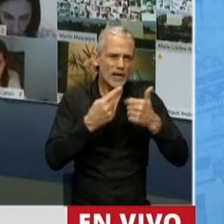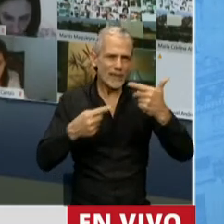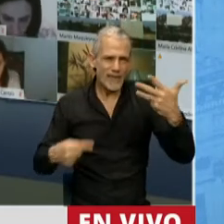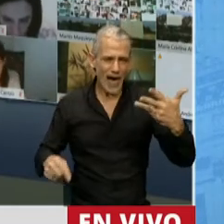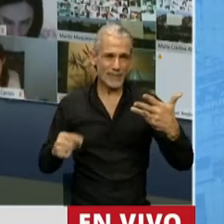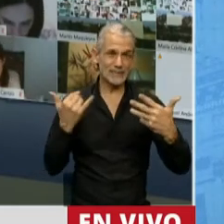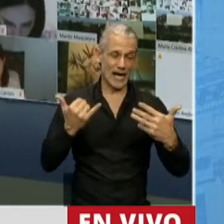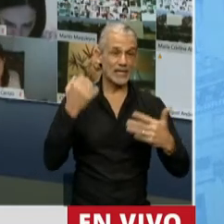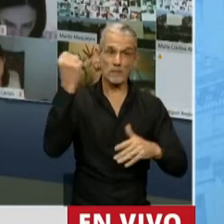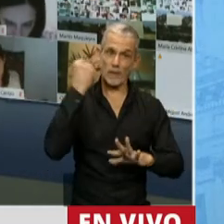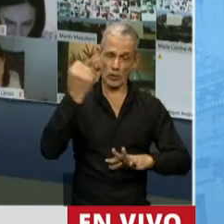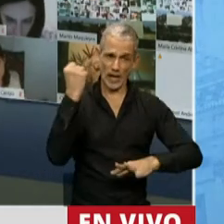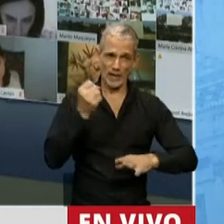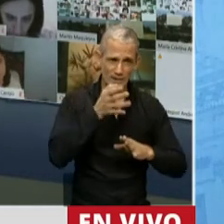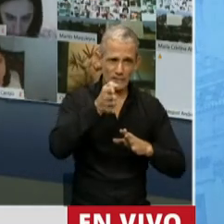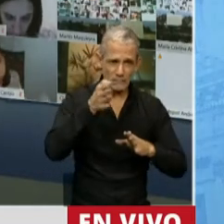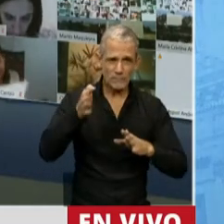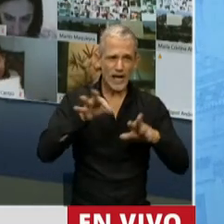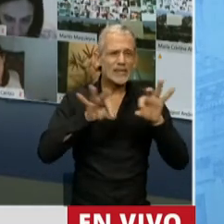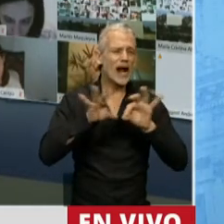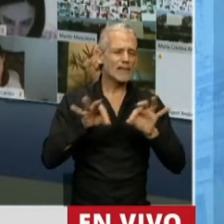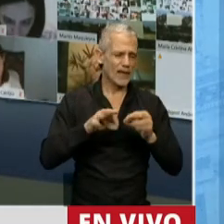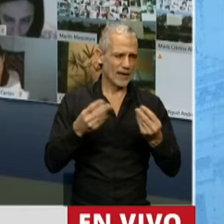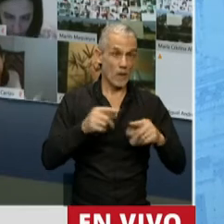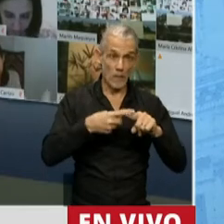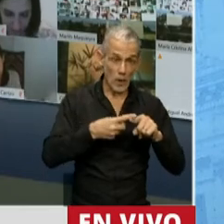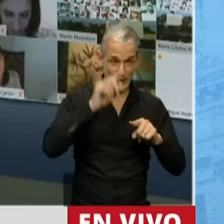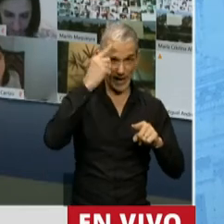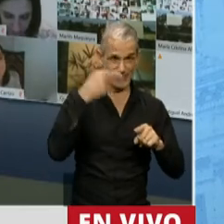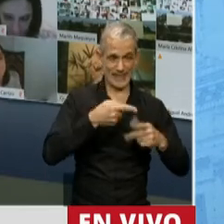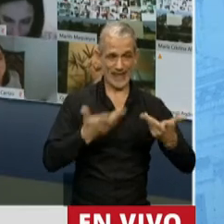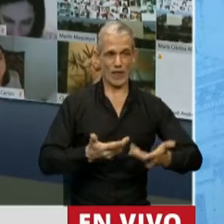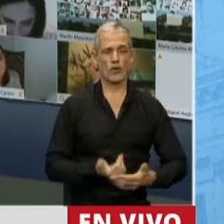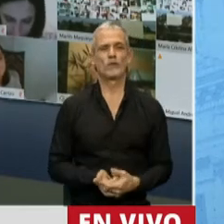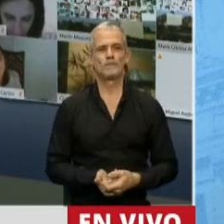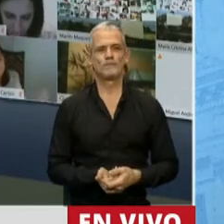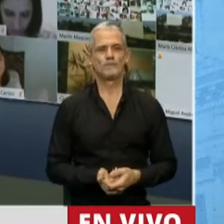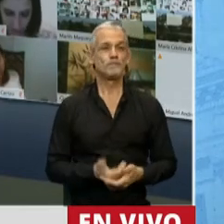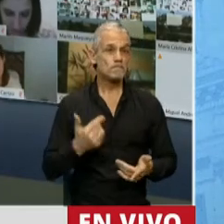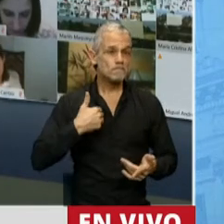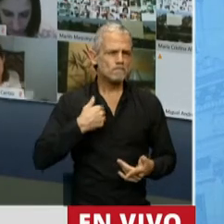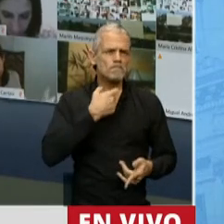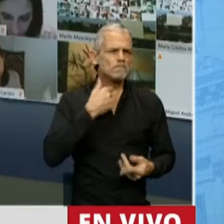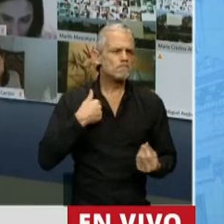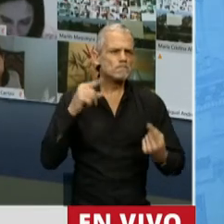importantes en generar estas políticas de Estado. Así que mi